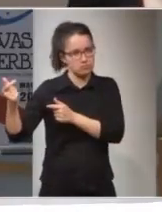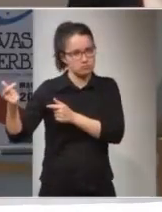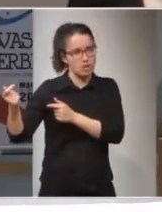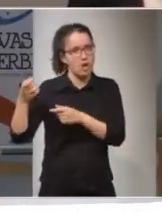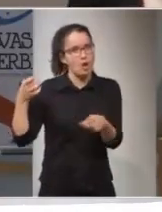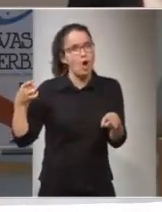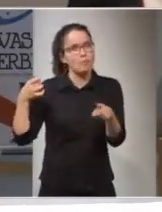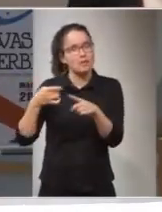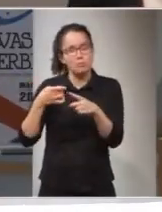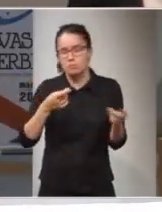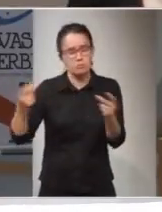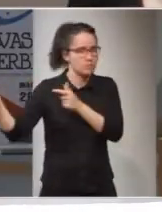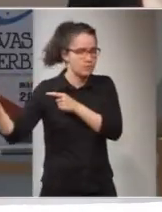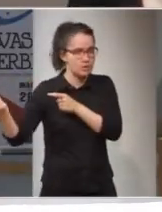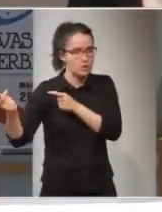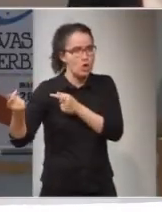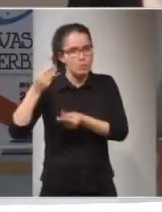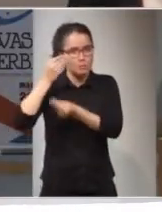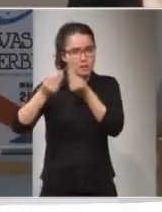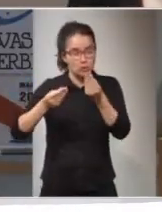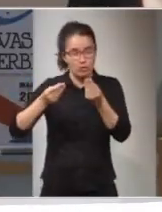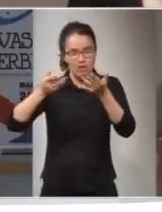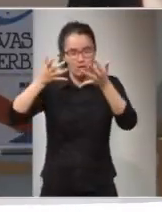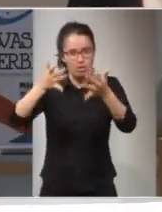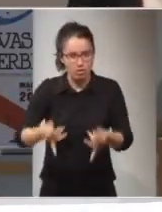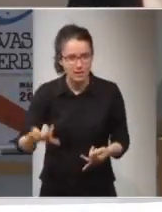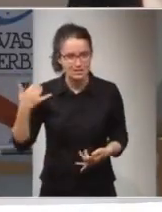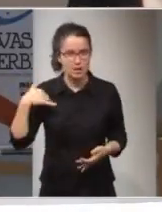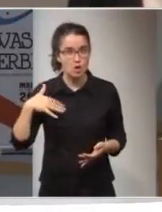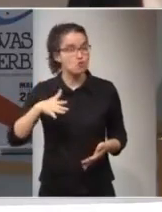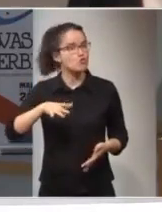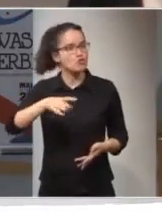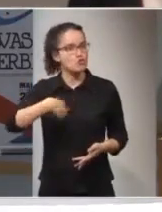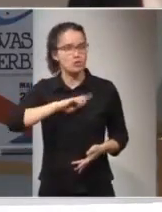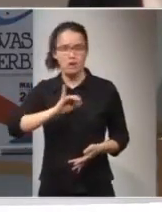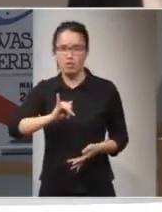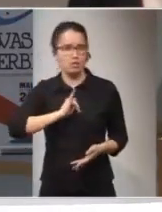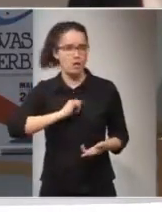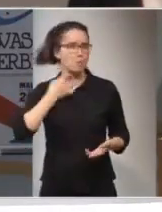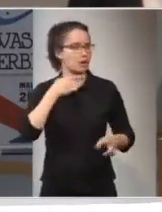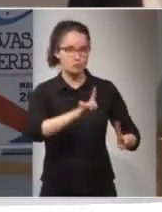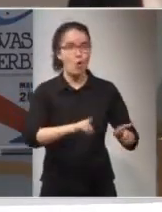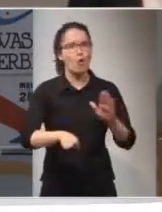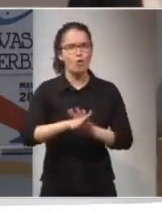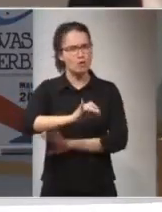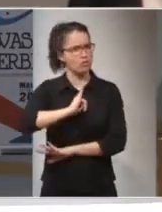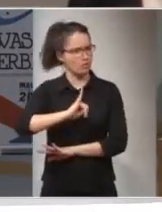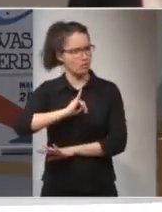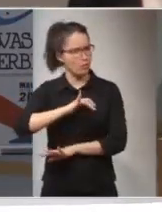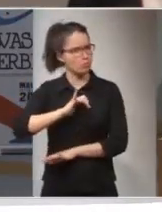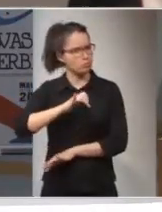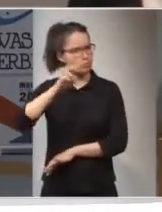para emigrar. Yo creo que una vez que estamos aquí no perdemos nuestra identidad. Seguimos con nuestra identidad aunque